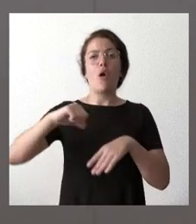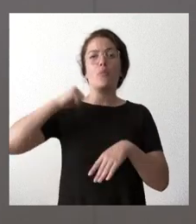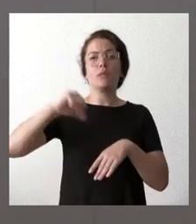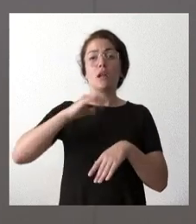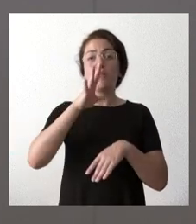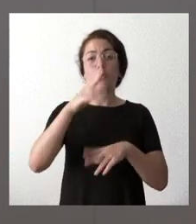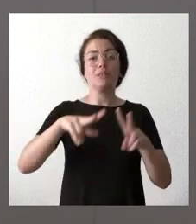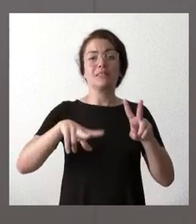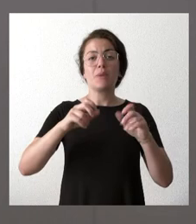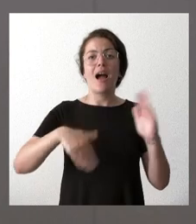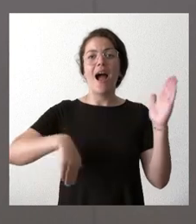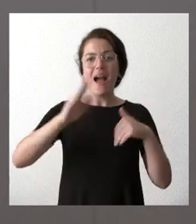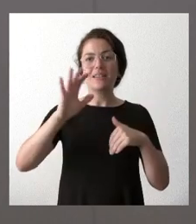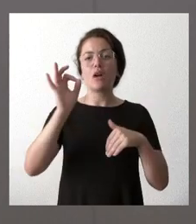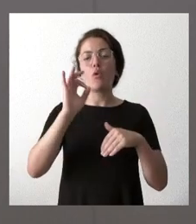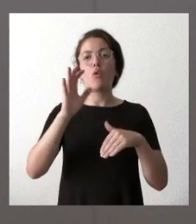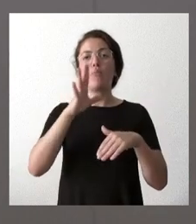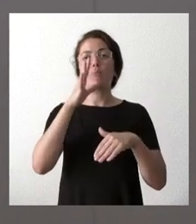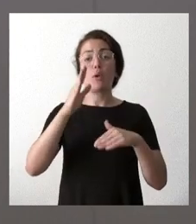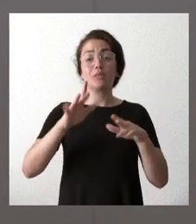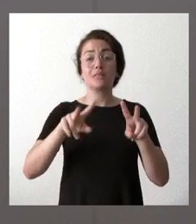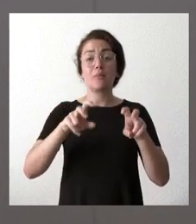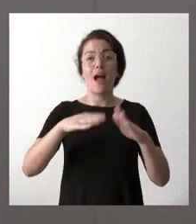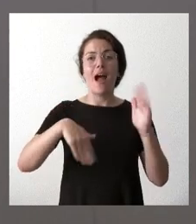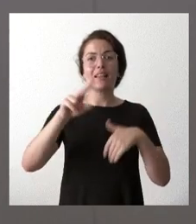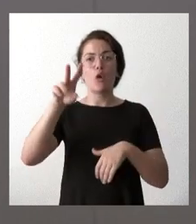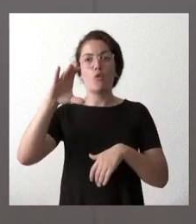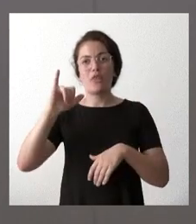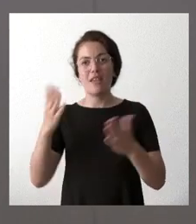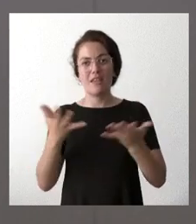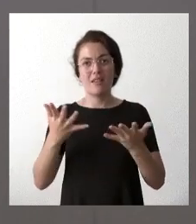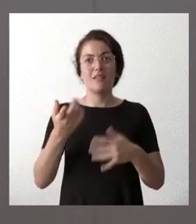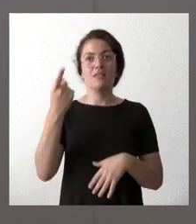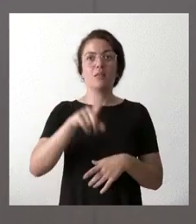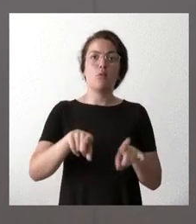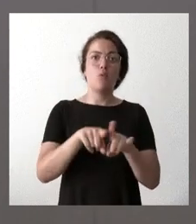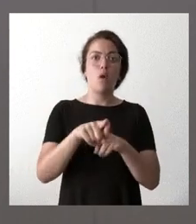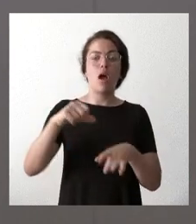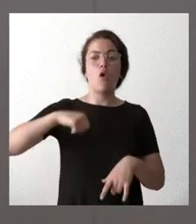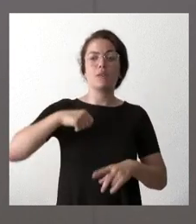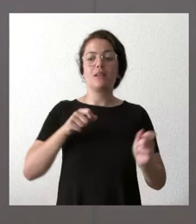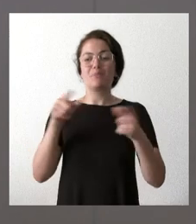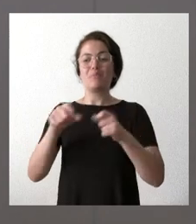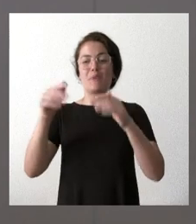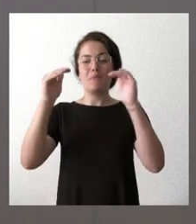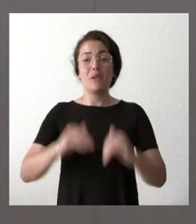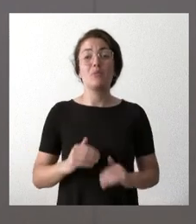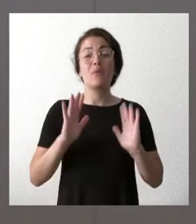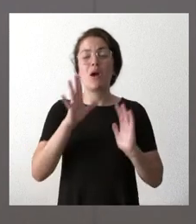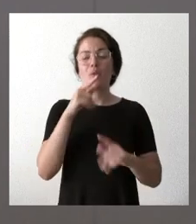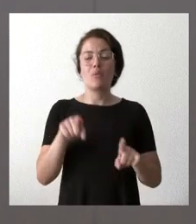hospitalarias o de las altas en UCI y desde el punto de vista de la dejada de entrar en hospitales pero la medida en que hemos entrado en la meseta